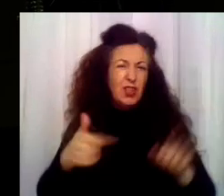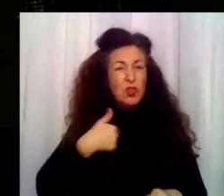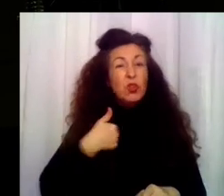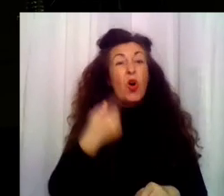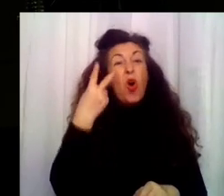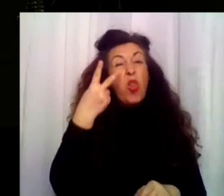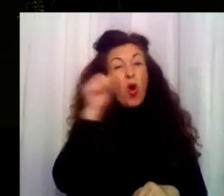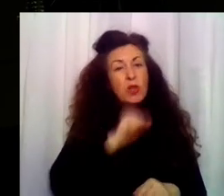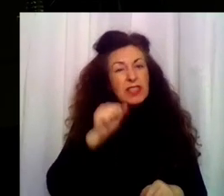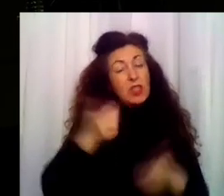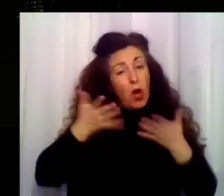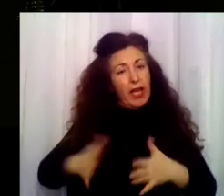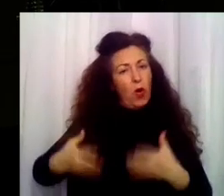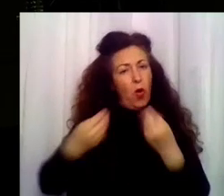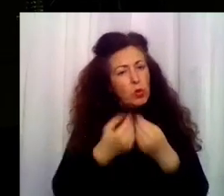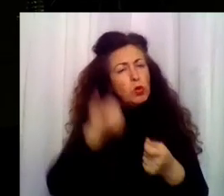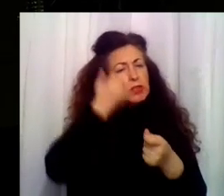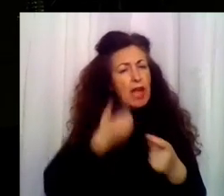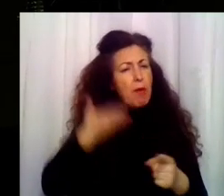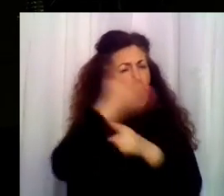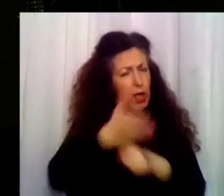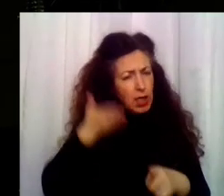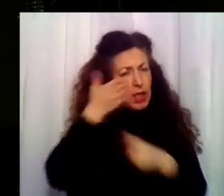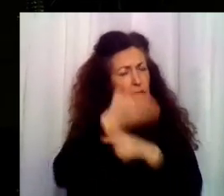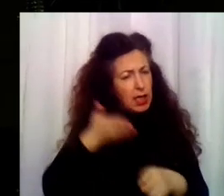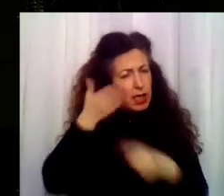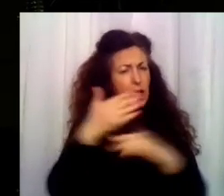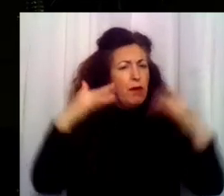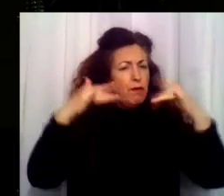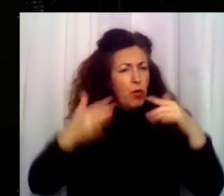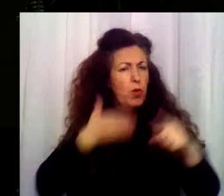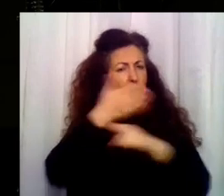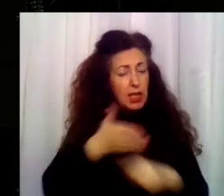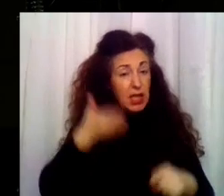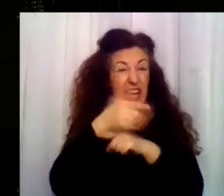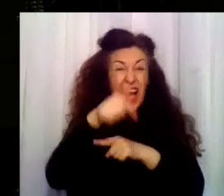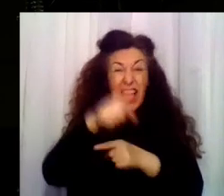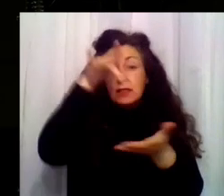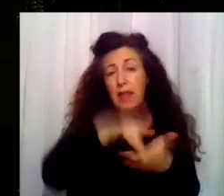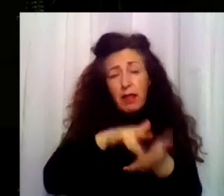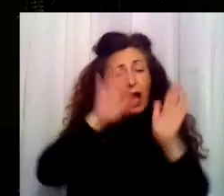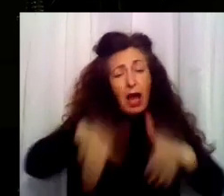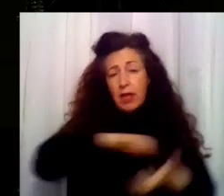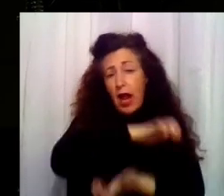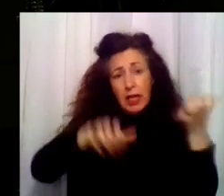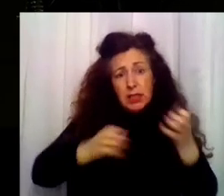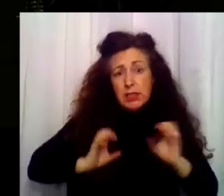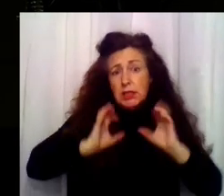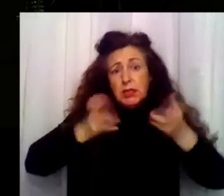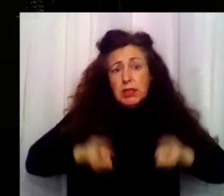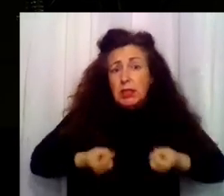chico los sábados a los partidos. Bueno, pues siempre hay bronca. Pues vale, ya está. Ese día se lió más de la cuenta. Se me fue de las manos, ¿sí?